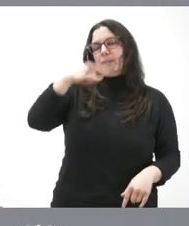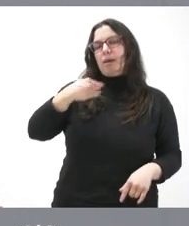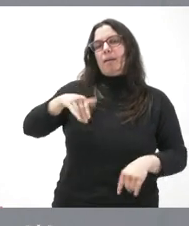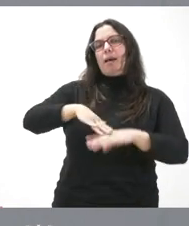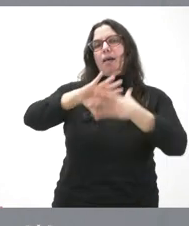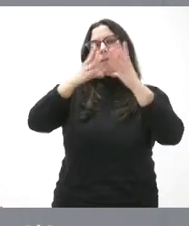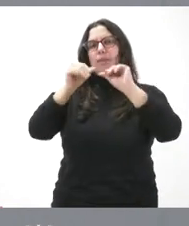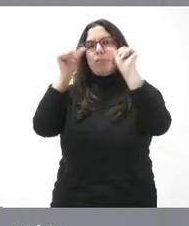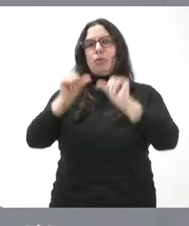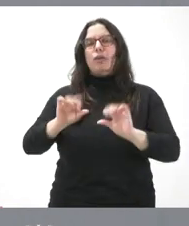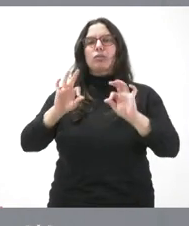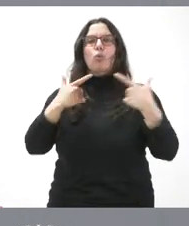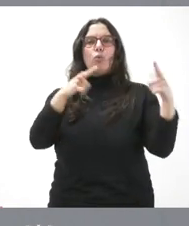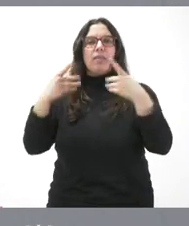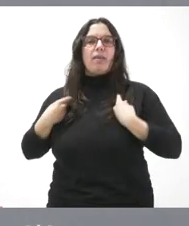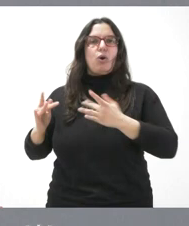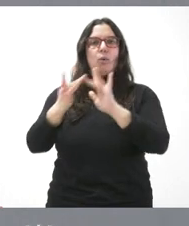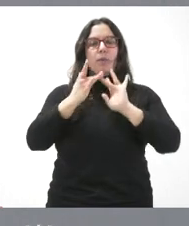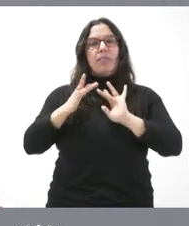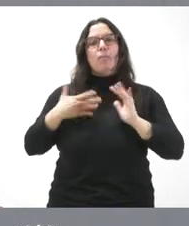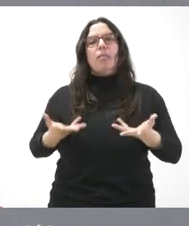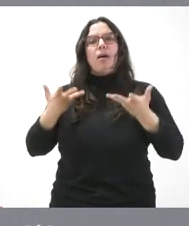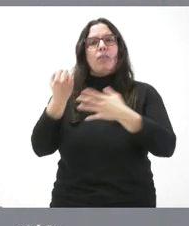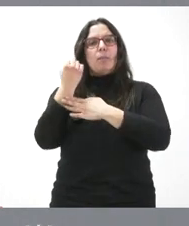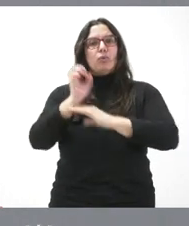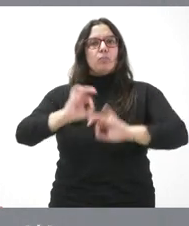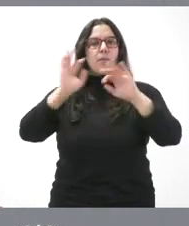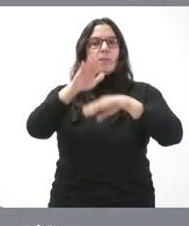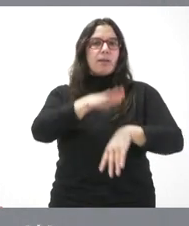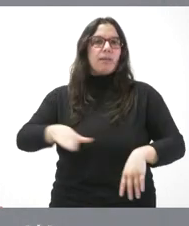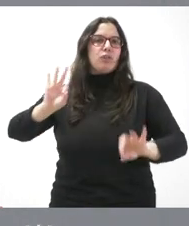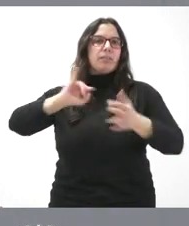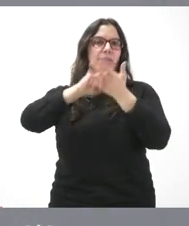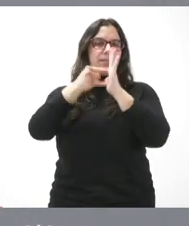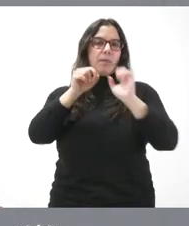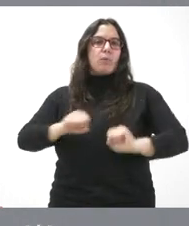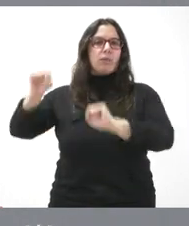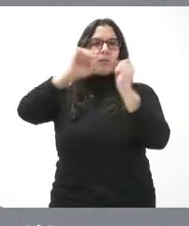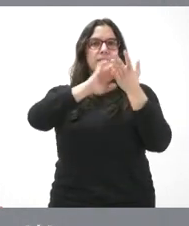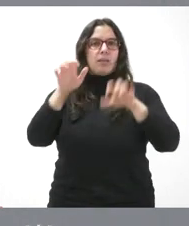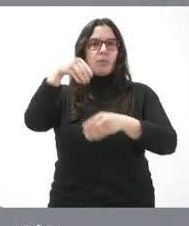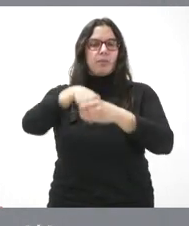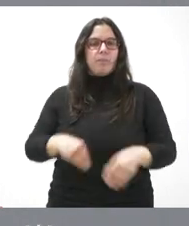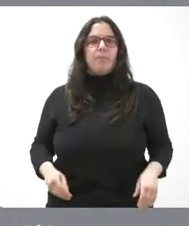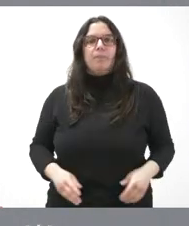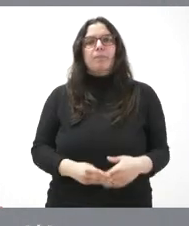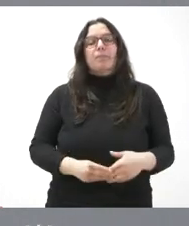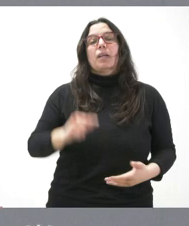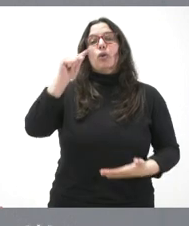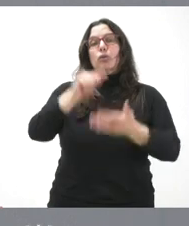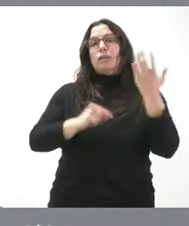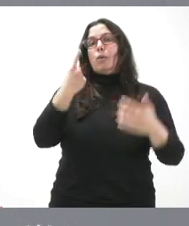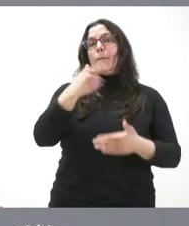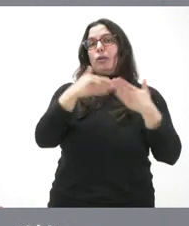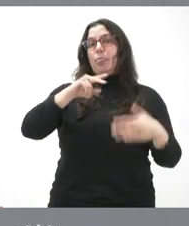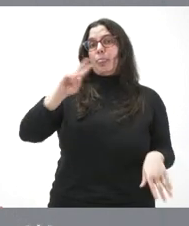convivencia y seguir prestando especial apoyo a los menores en el sistema de protección de Castilla y León. Se contrata por un millón de euros